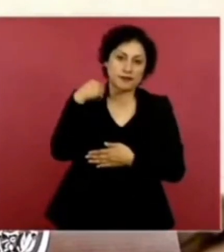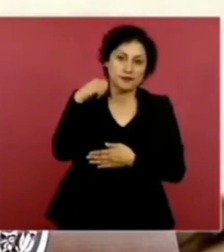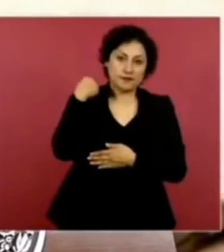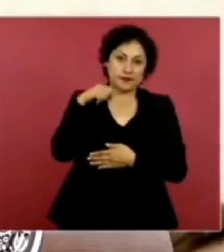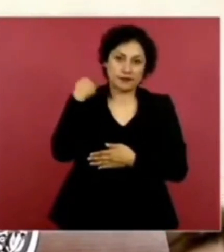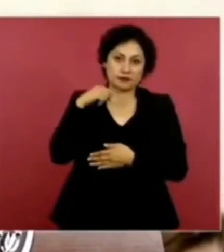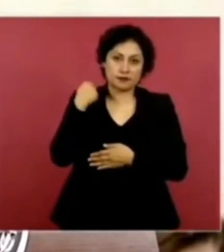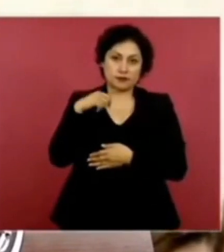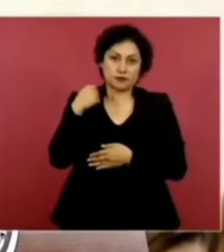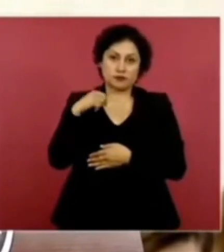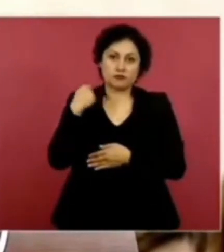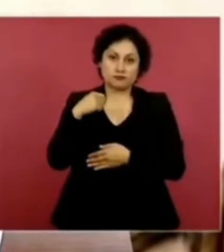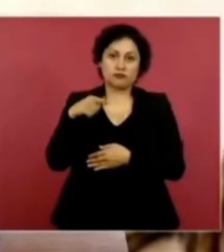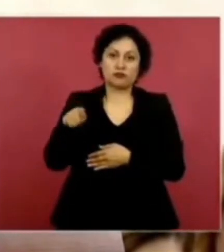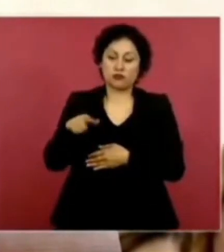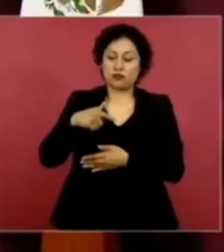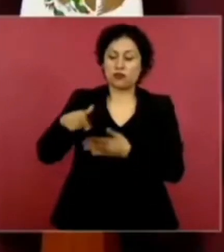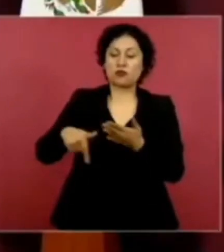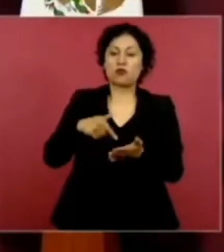de frontera, Tabasco.